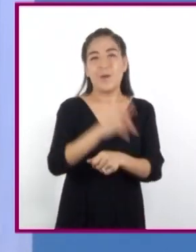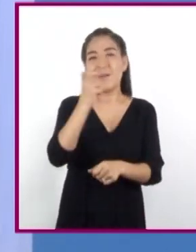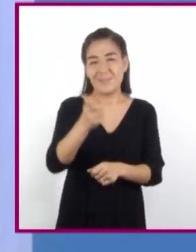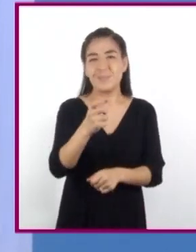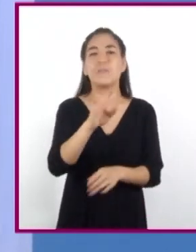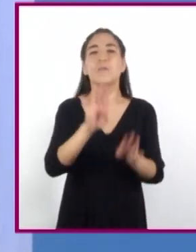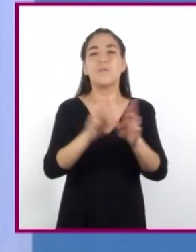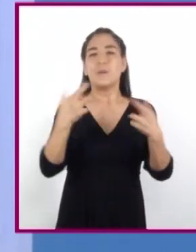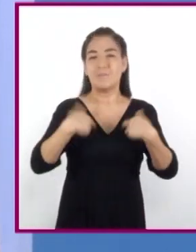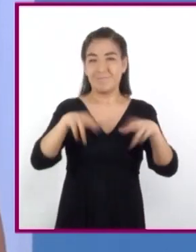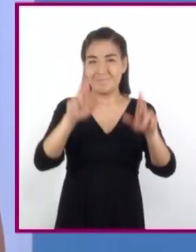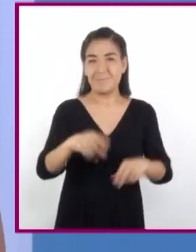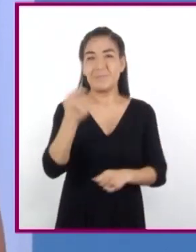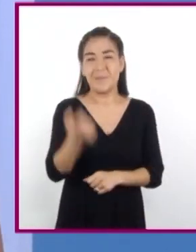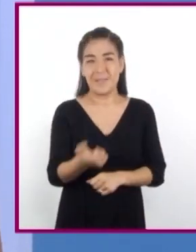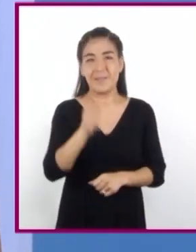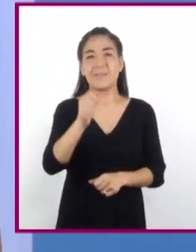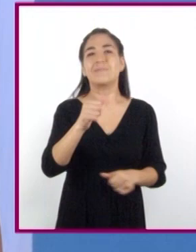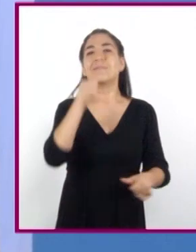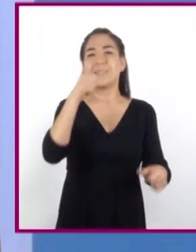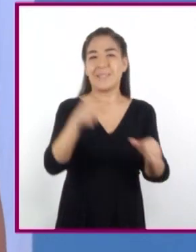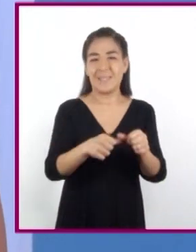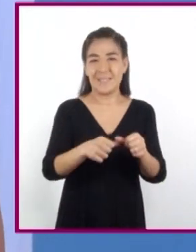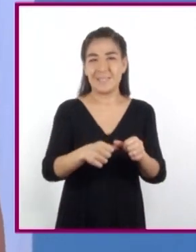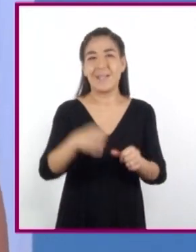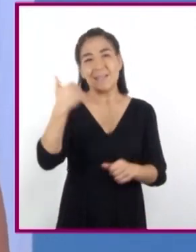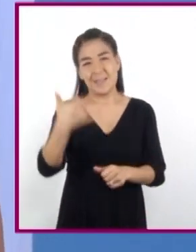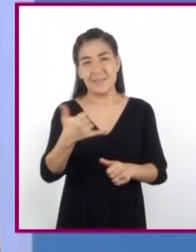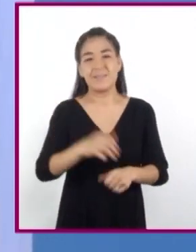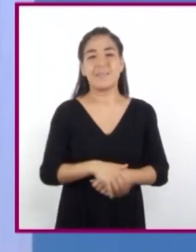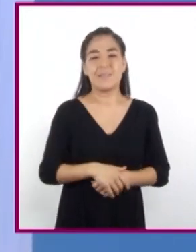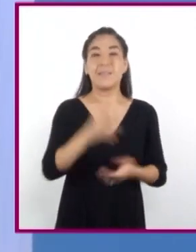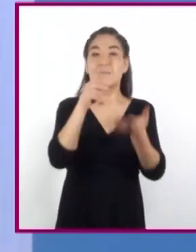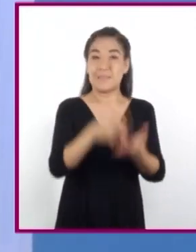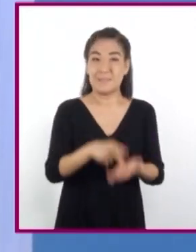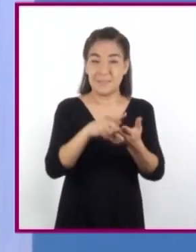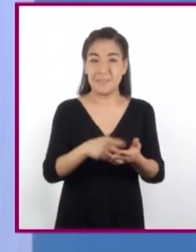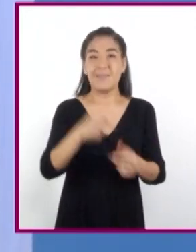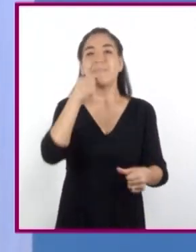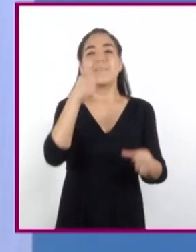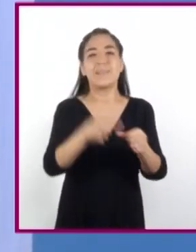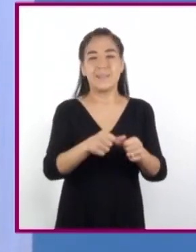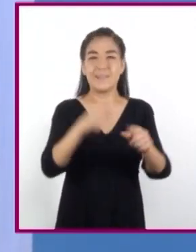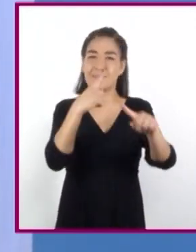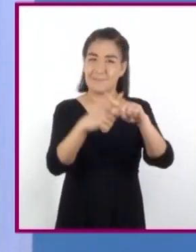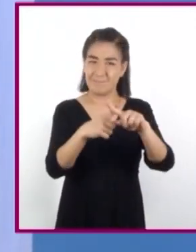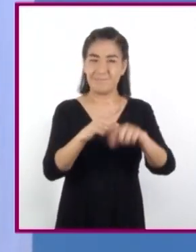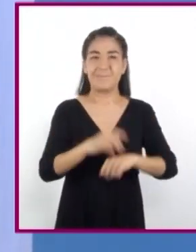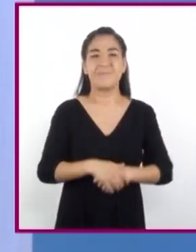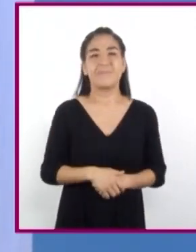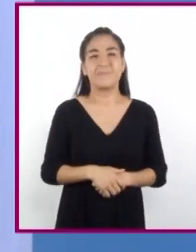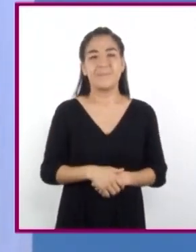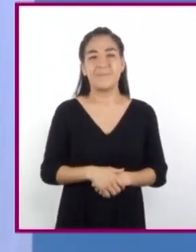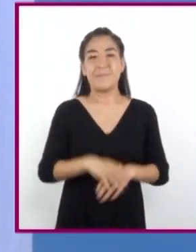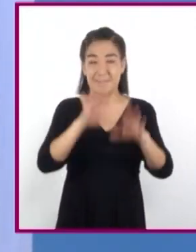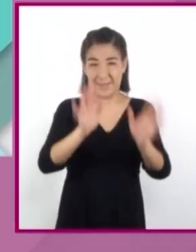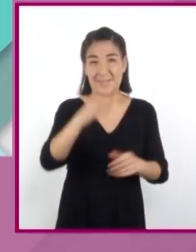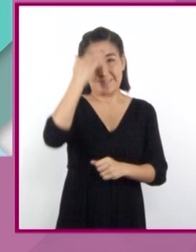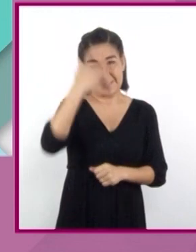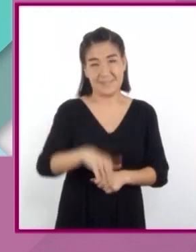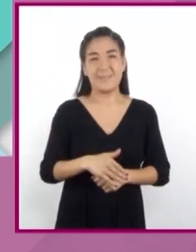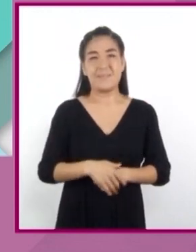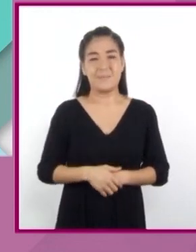estará representado por la letra Y y los kilogramos de tortilla por la letra X. Como ya lo saben,